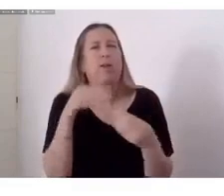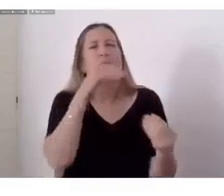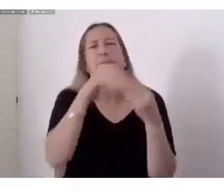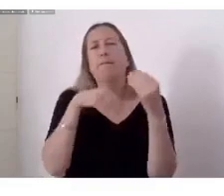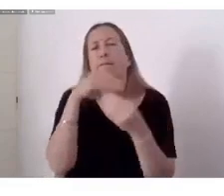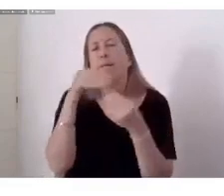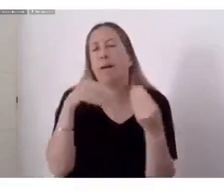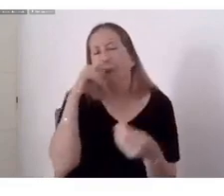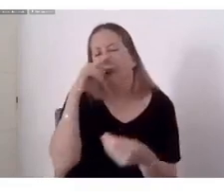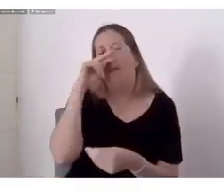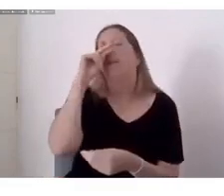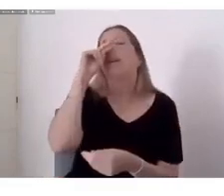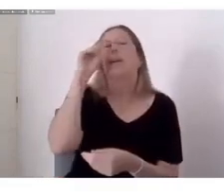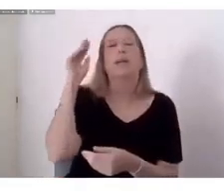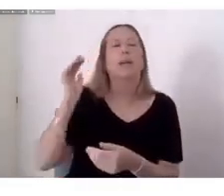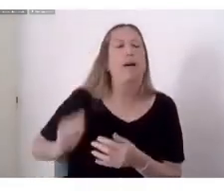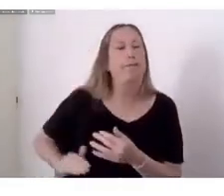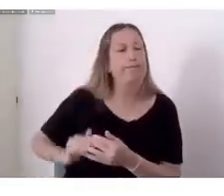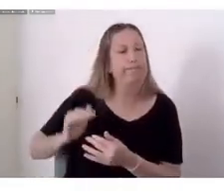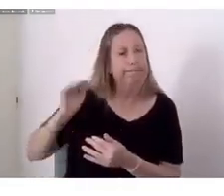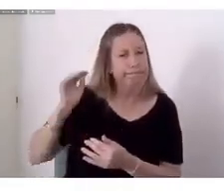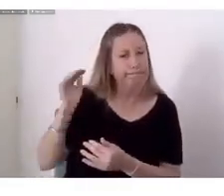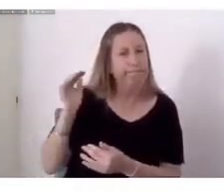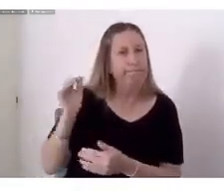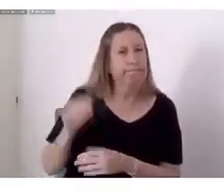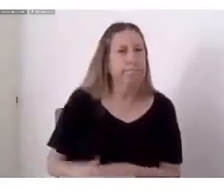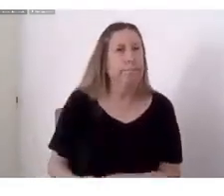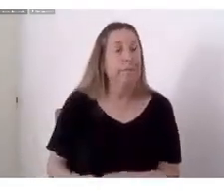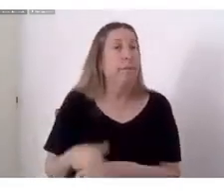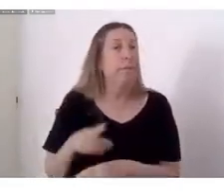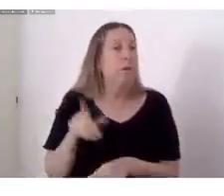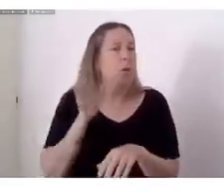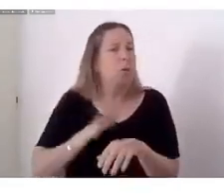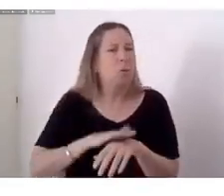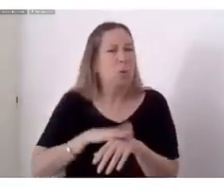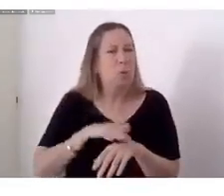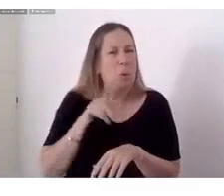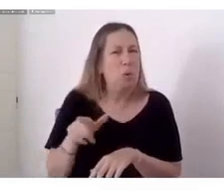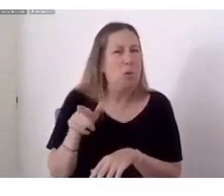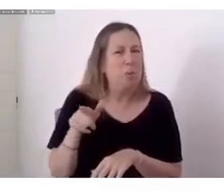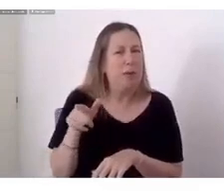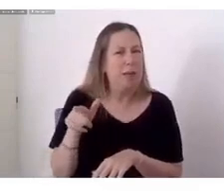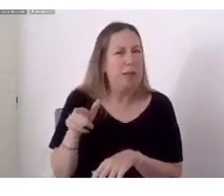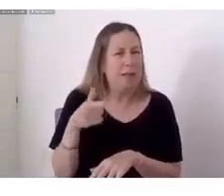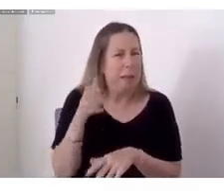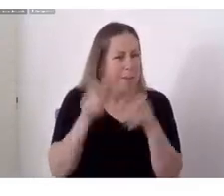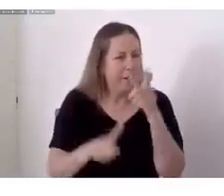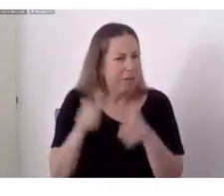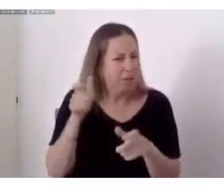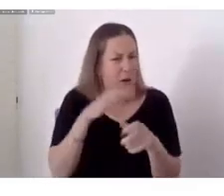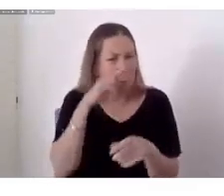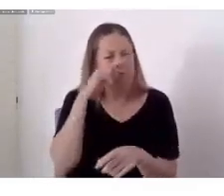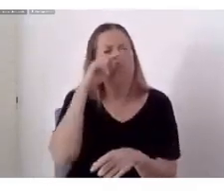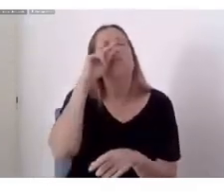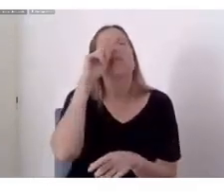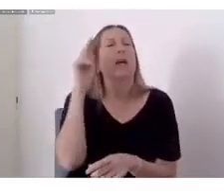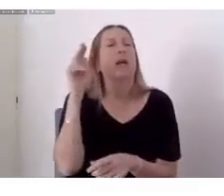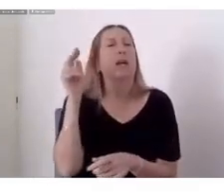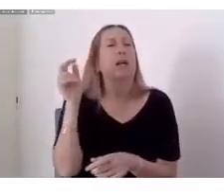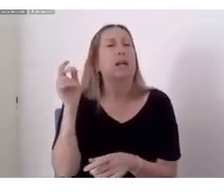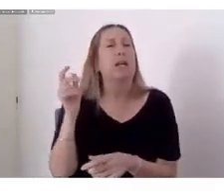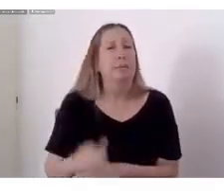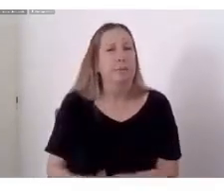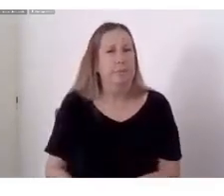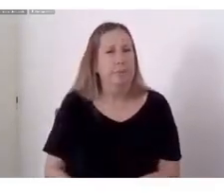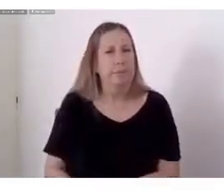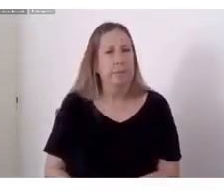traté Y por culpa de ese trato abacanado Ser diría bien Fue mi